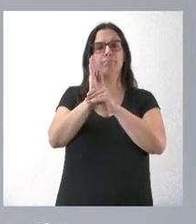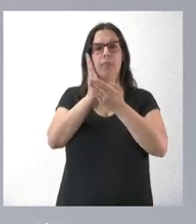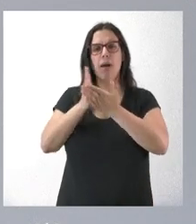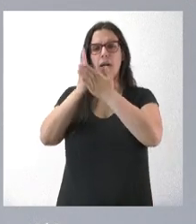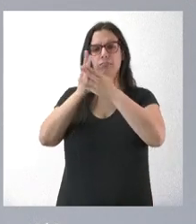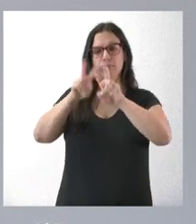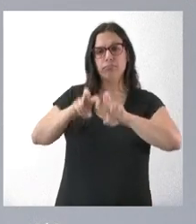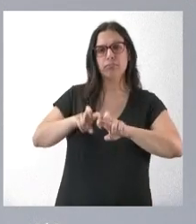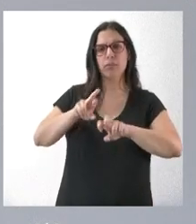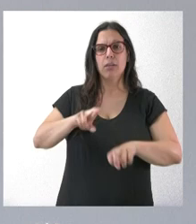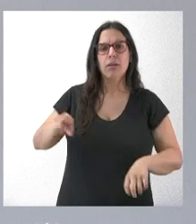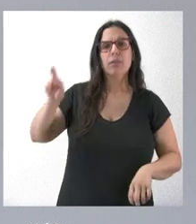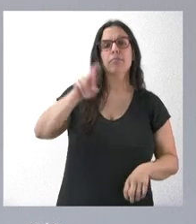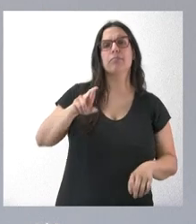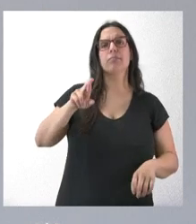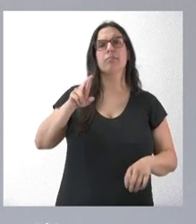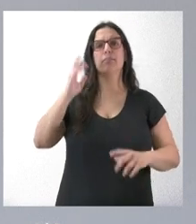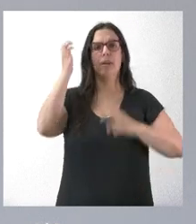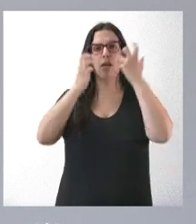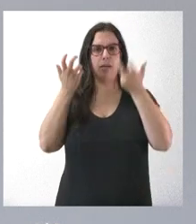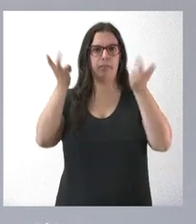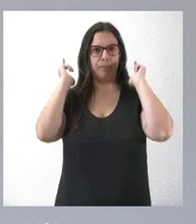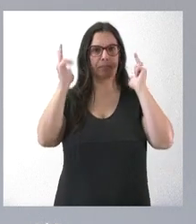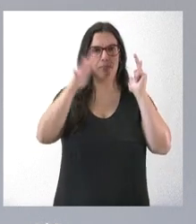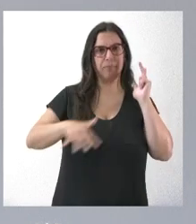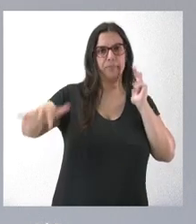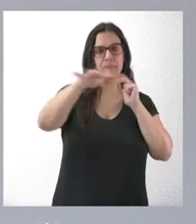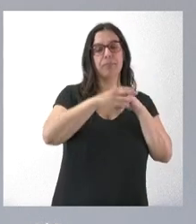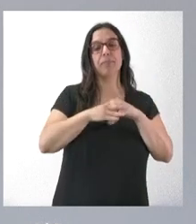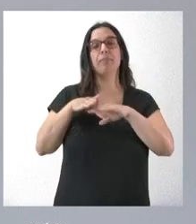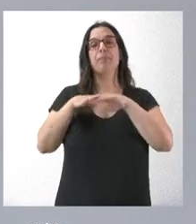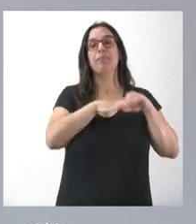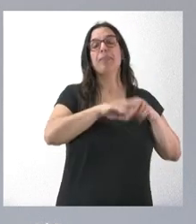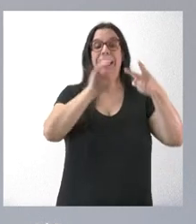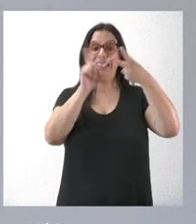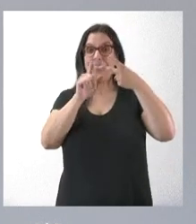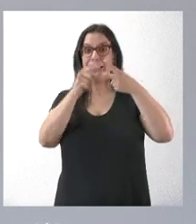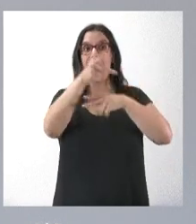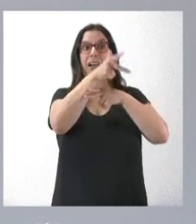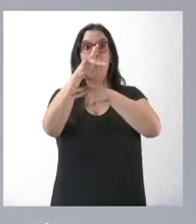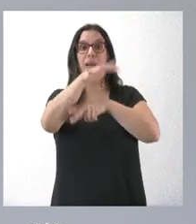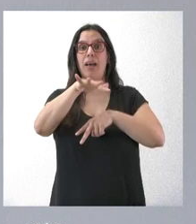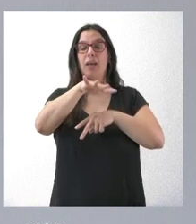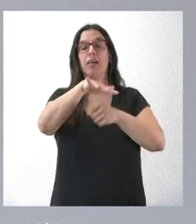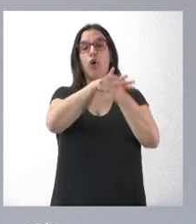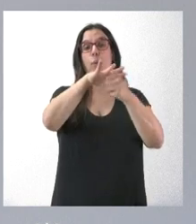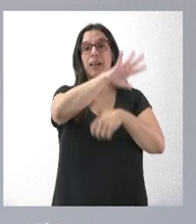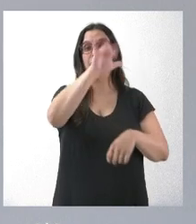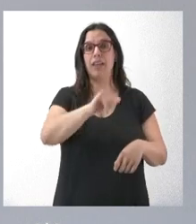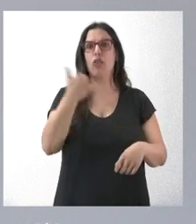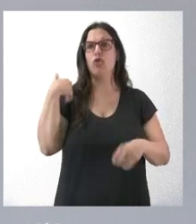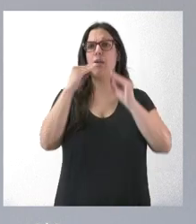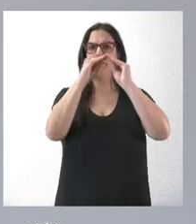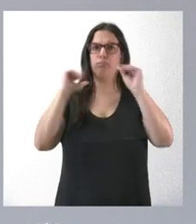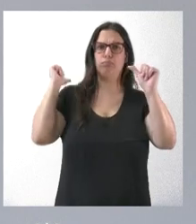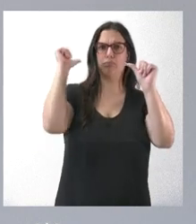de investigación de la fauna silvestre. Respecto a las cámaras en el Bierzo, ya saben que, bueno, están instaladas desde hace años,